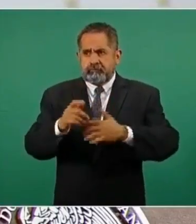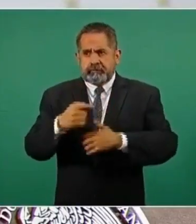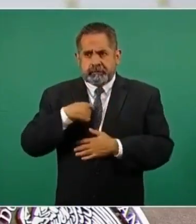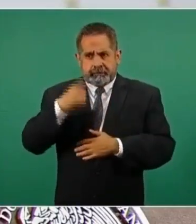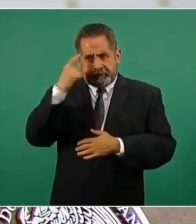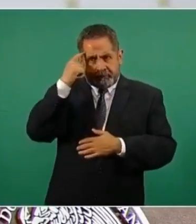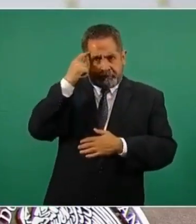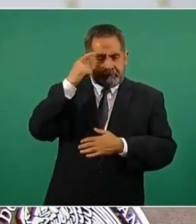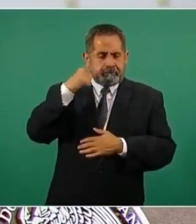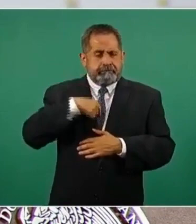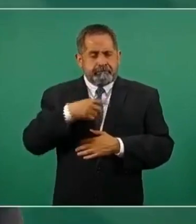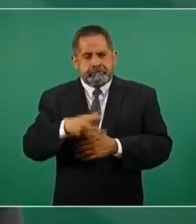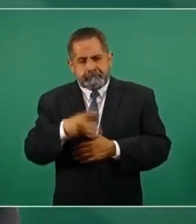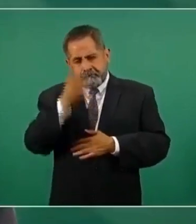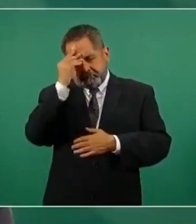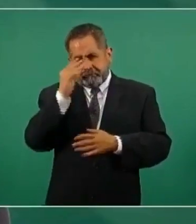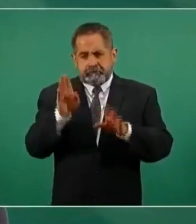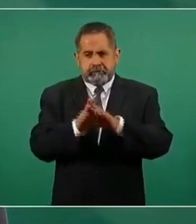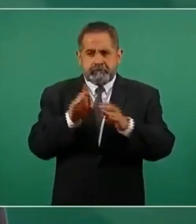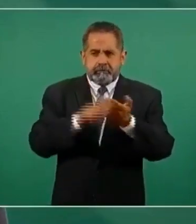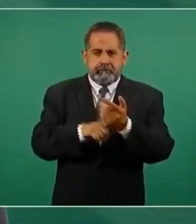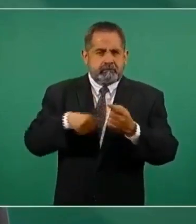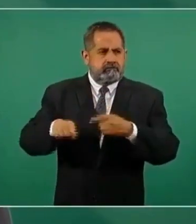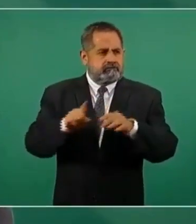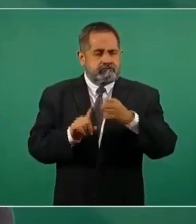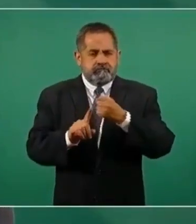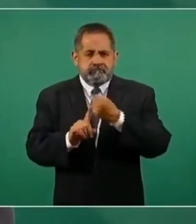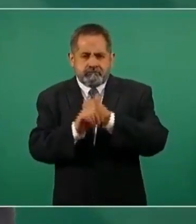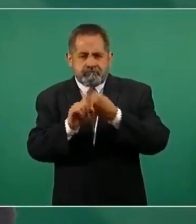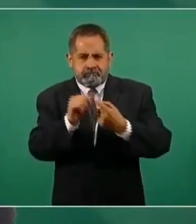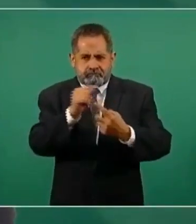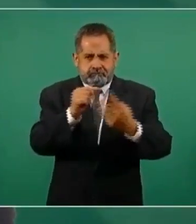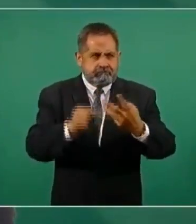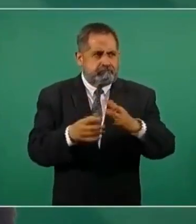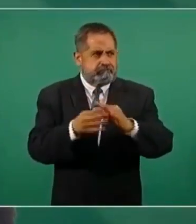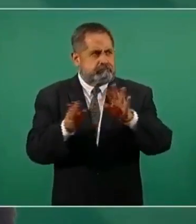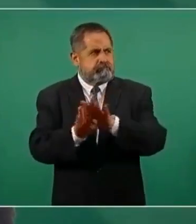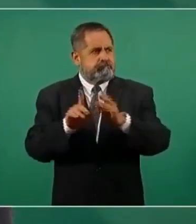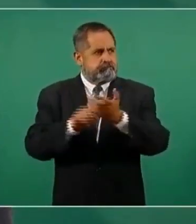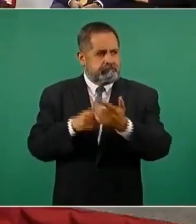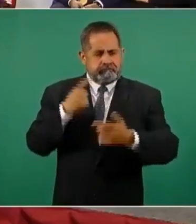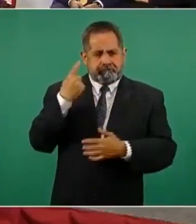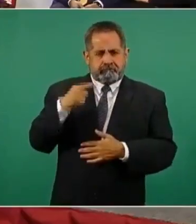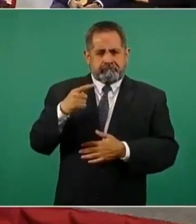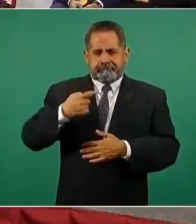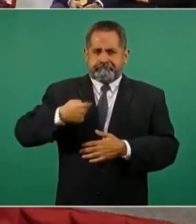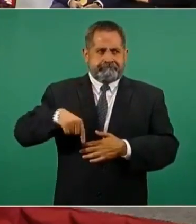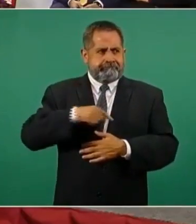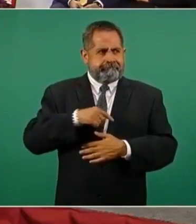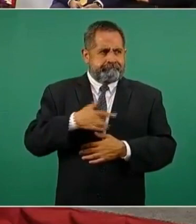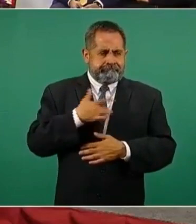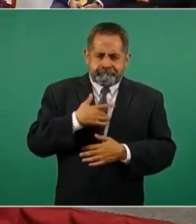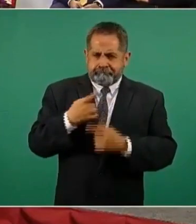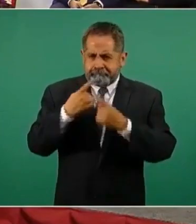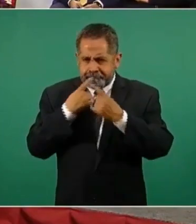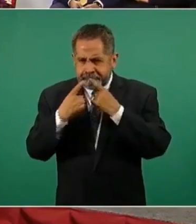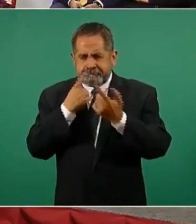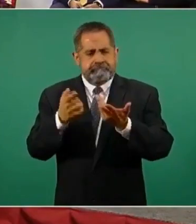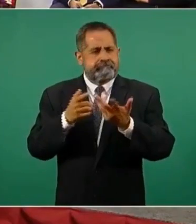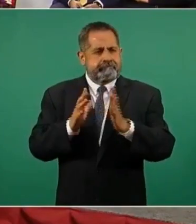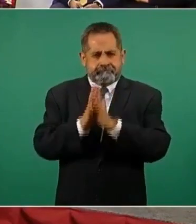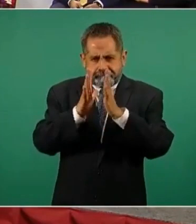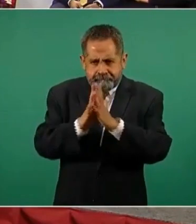nos enseña que muchos de los problemas de nuestro país los podemos arreglar, como ya dije, con el diálogo, con la